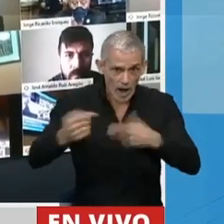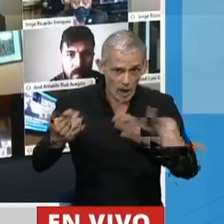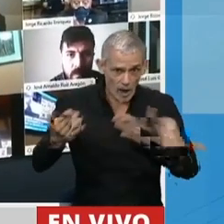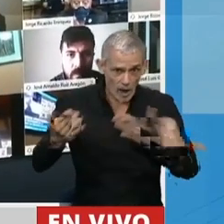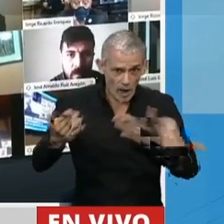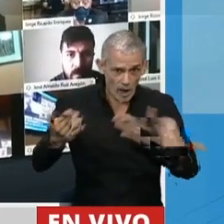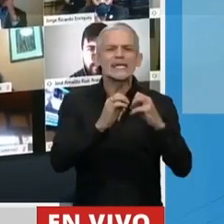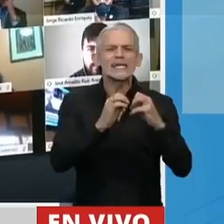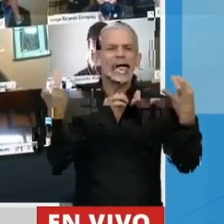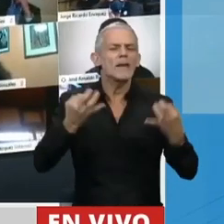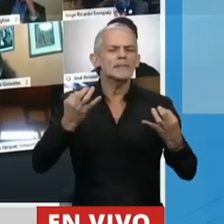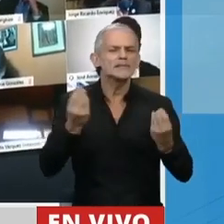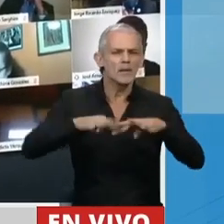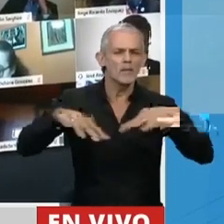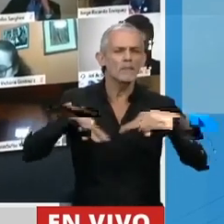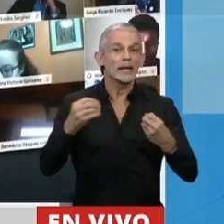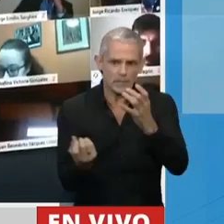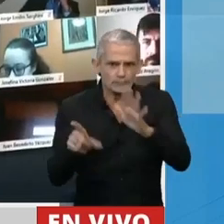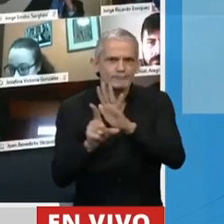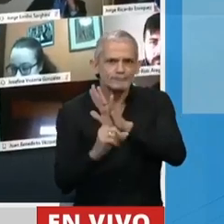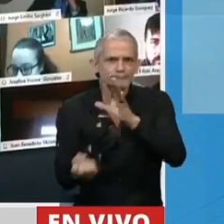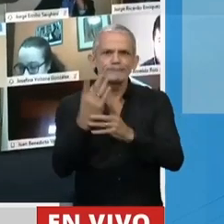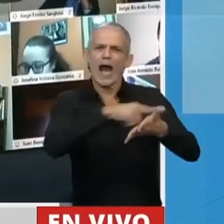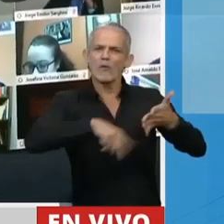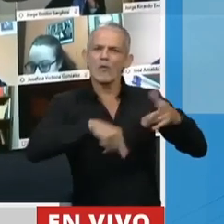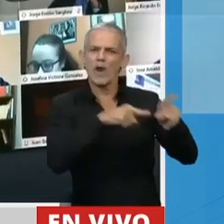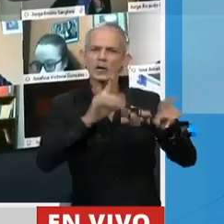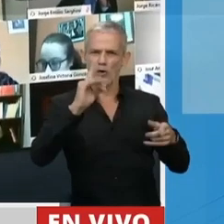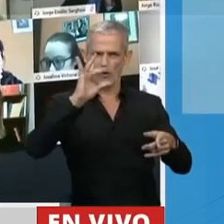llamemos a una sesión para sancionar una ley que lo derogue.